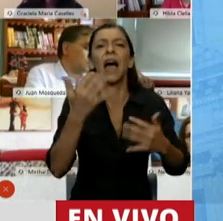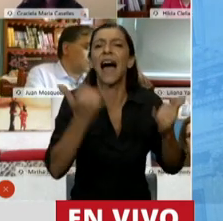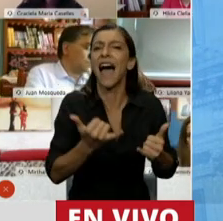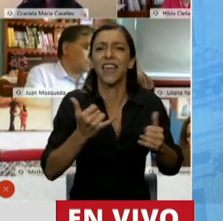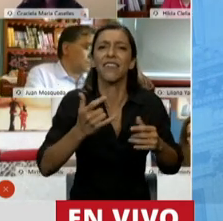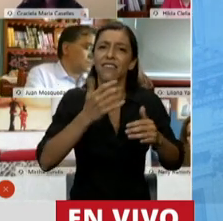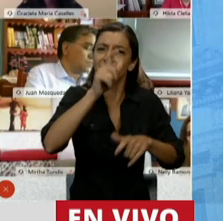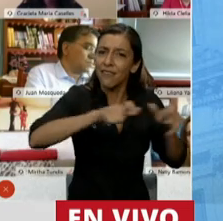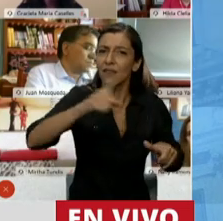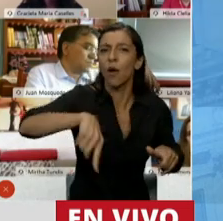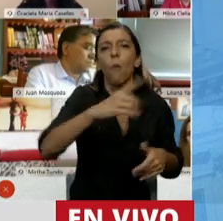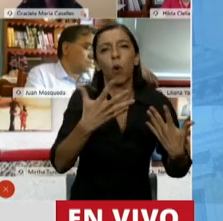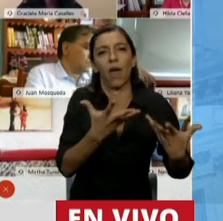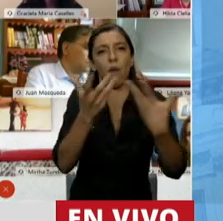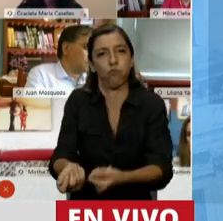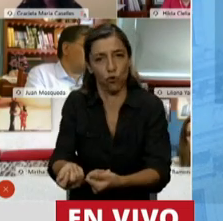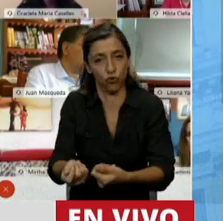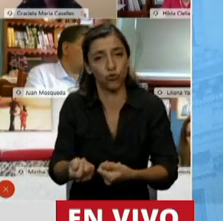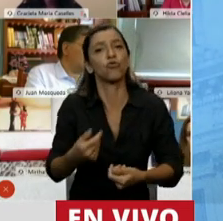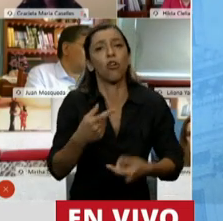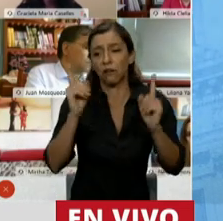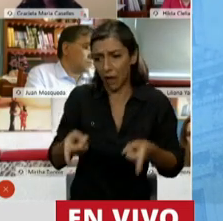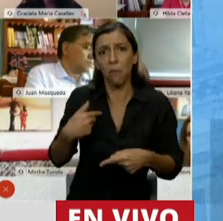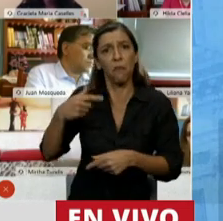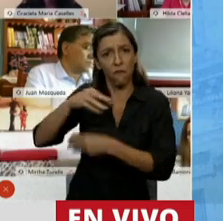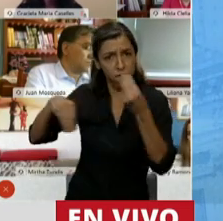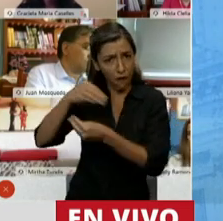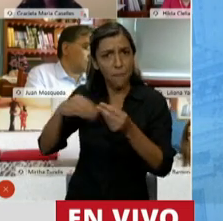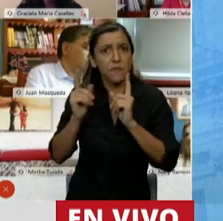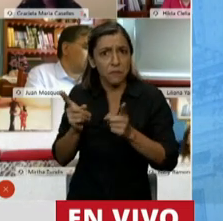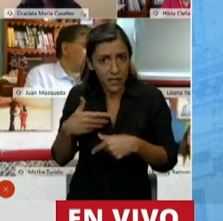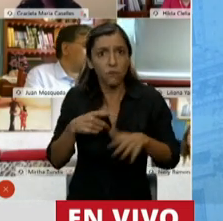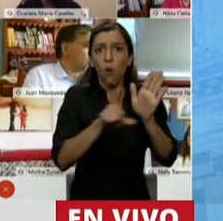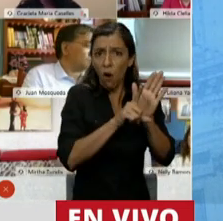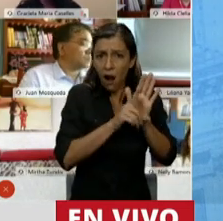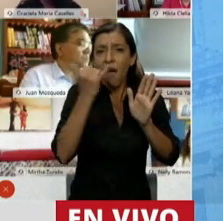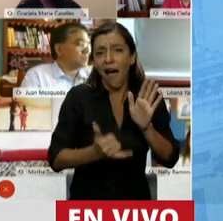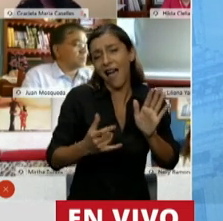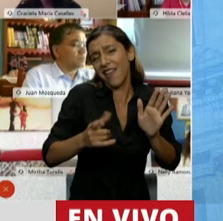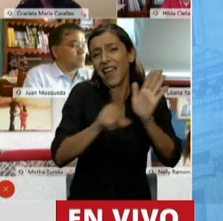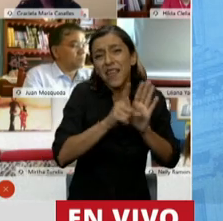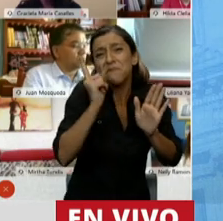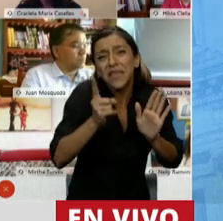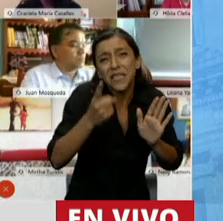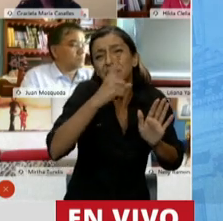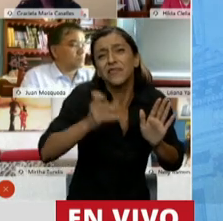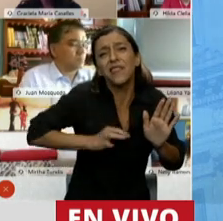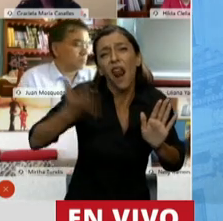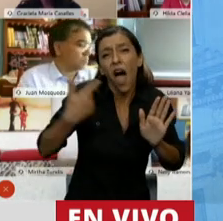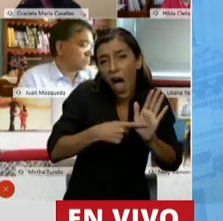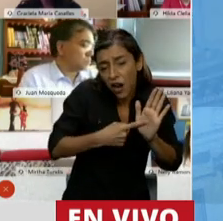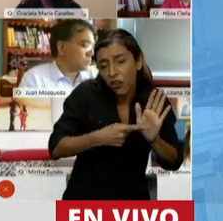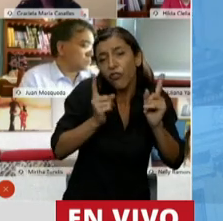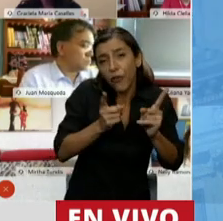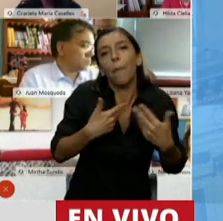familias que en situaciones que sí encuadraban perfectamente en la legislación que tiene casi 100 años, se les da vueltas y